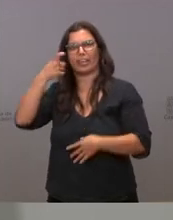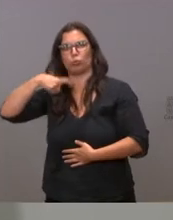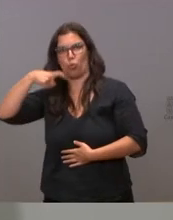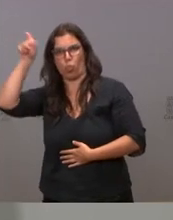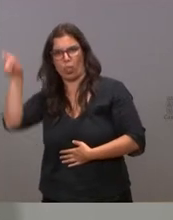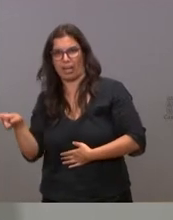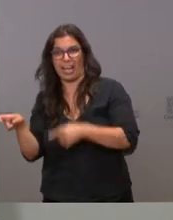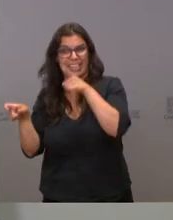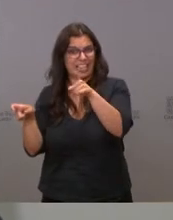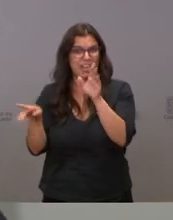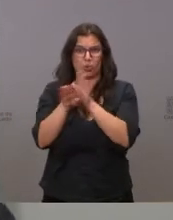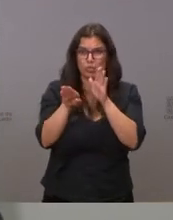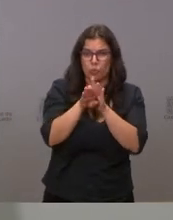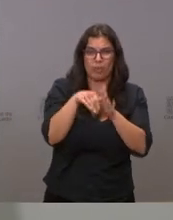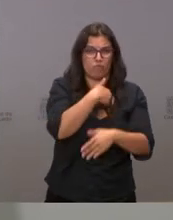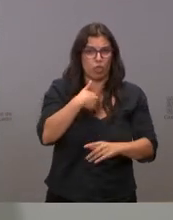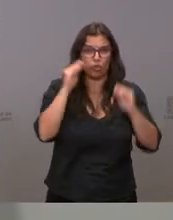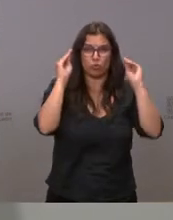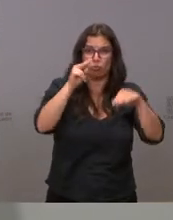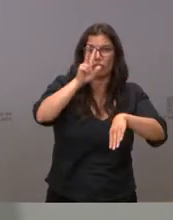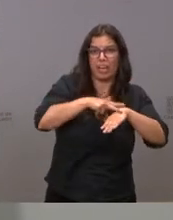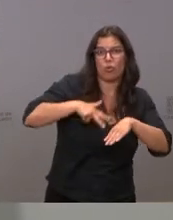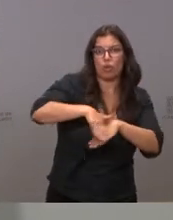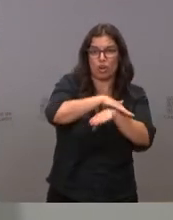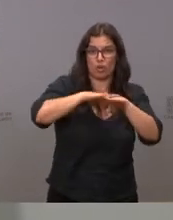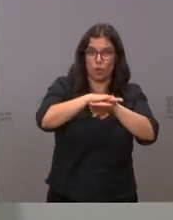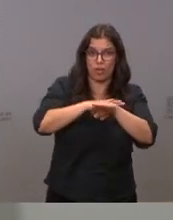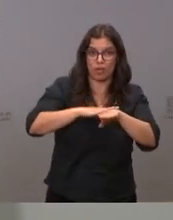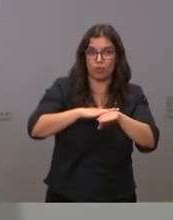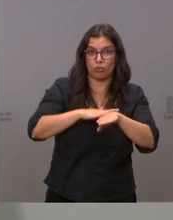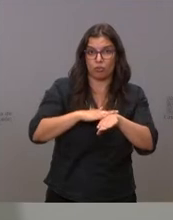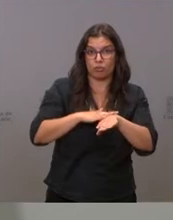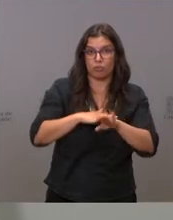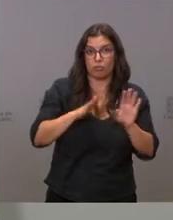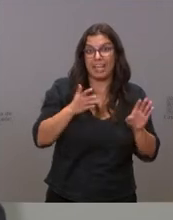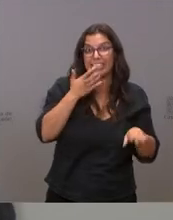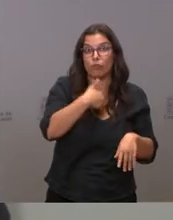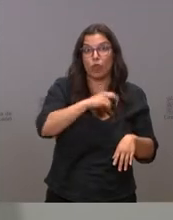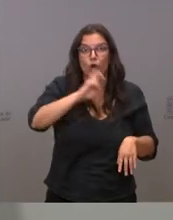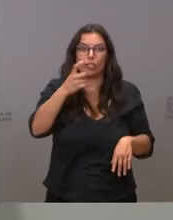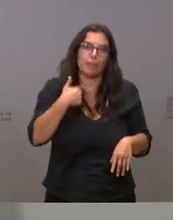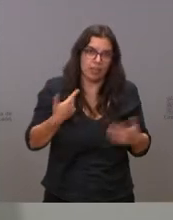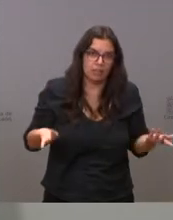a ser lo que es que es el delegado del gobierno si es que es otra cosa nos gustaría saberlo.